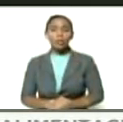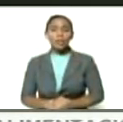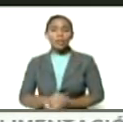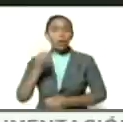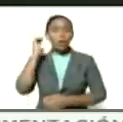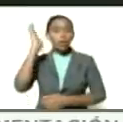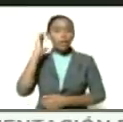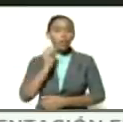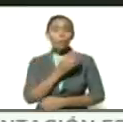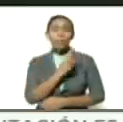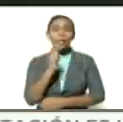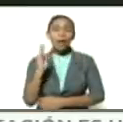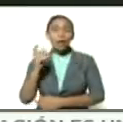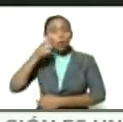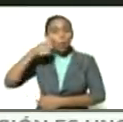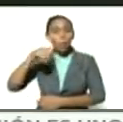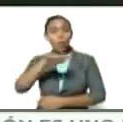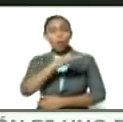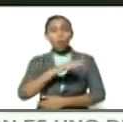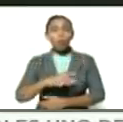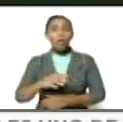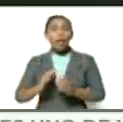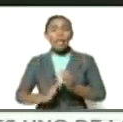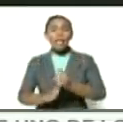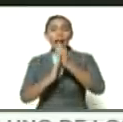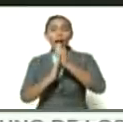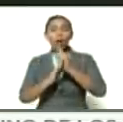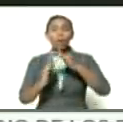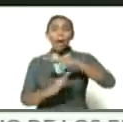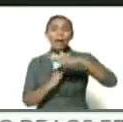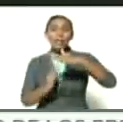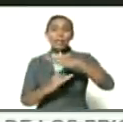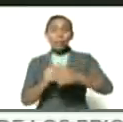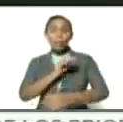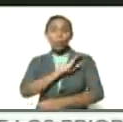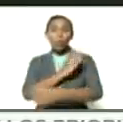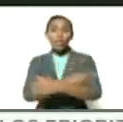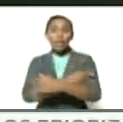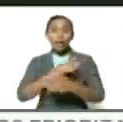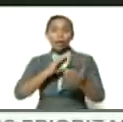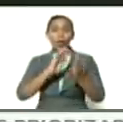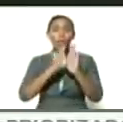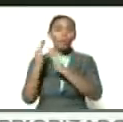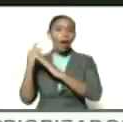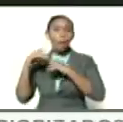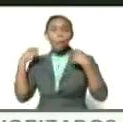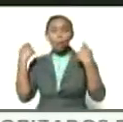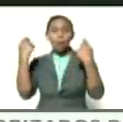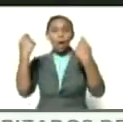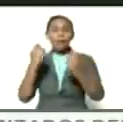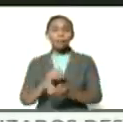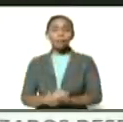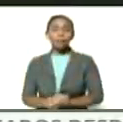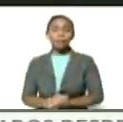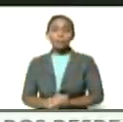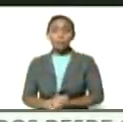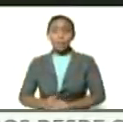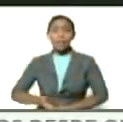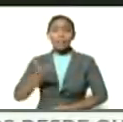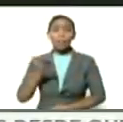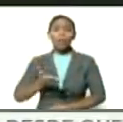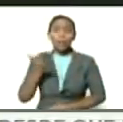congreso bicentenario de los pueblos del liderazgo de base del poder comunal del poder popular es muy importante